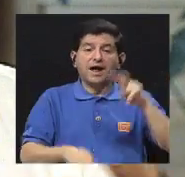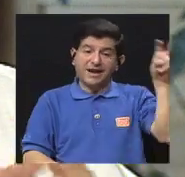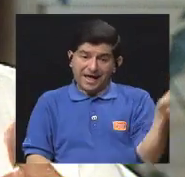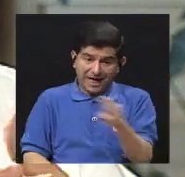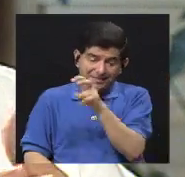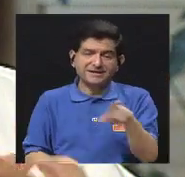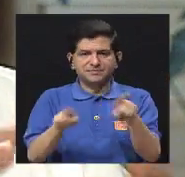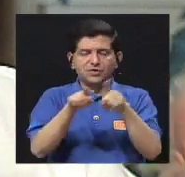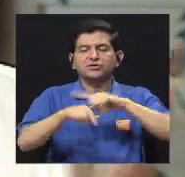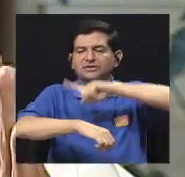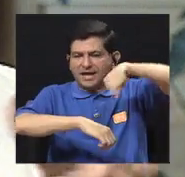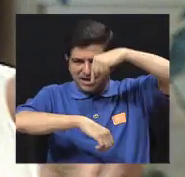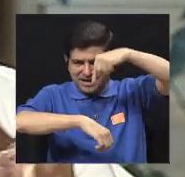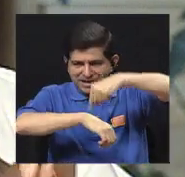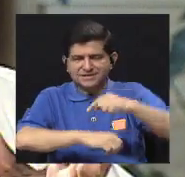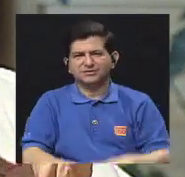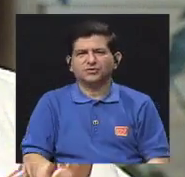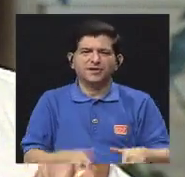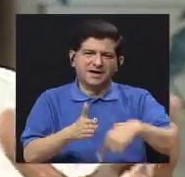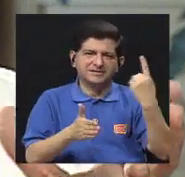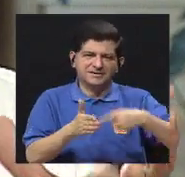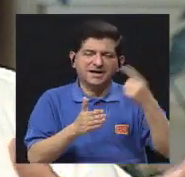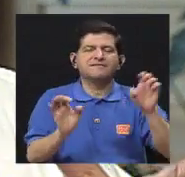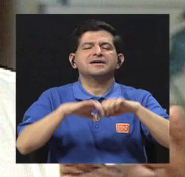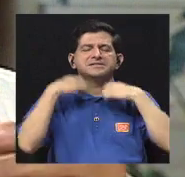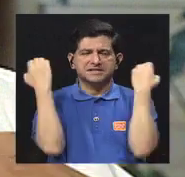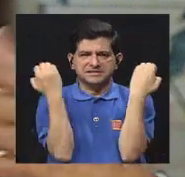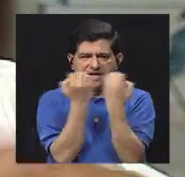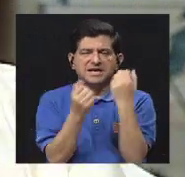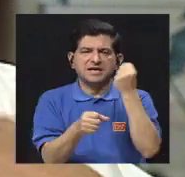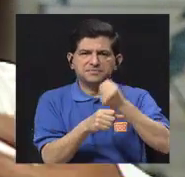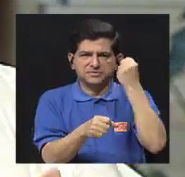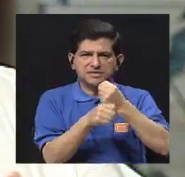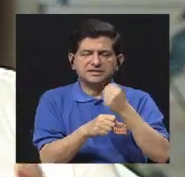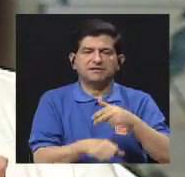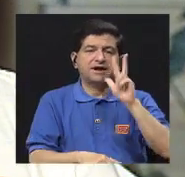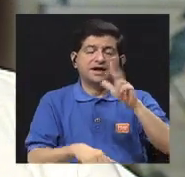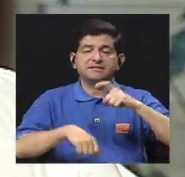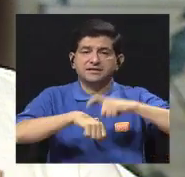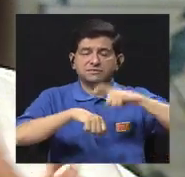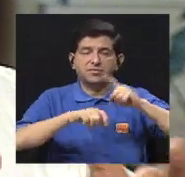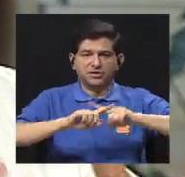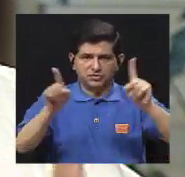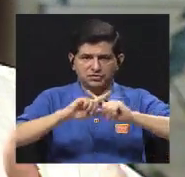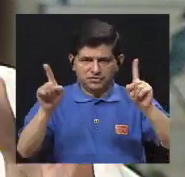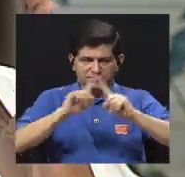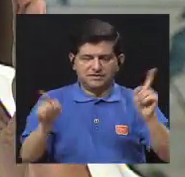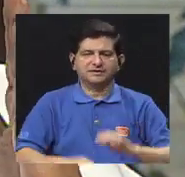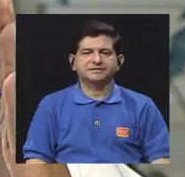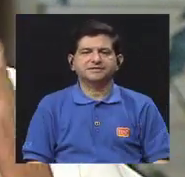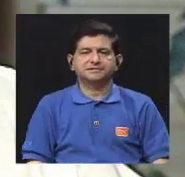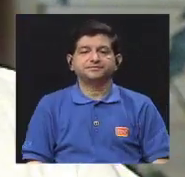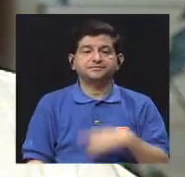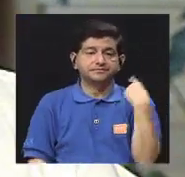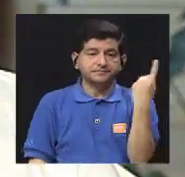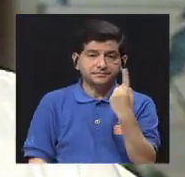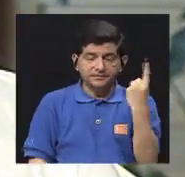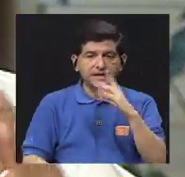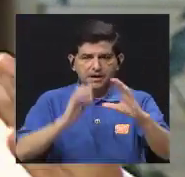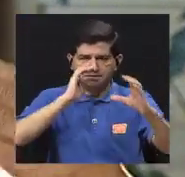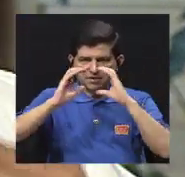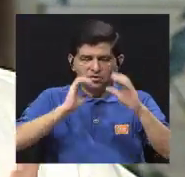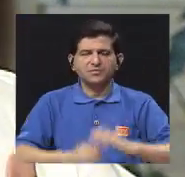transporte también, y las horas, a veces, hay varios equipos que trabajan los tres turnos, entonces, siempre hay que